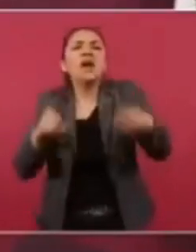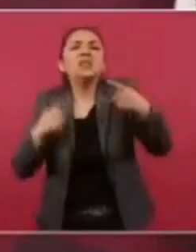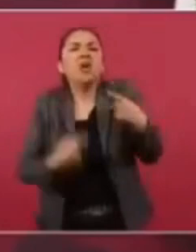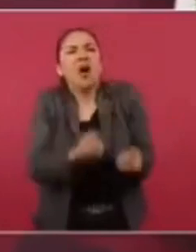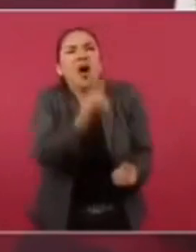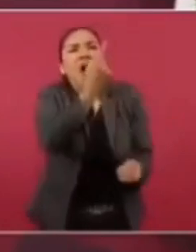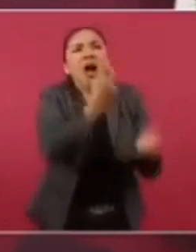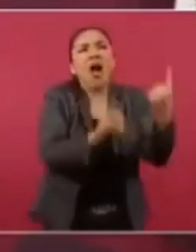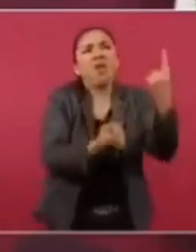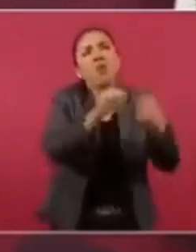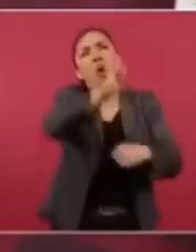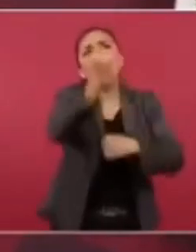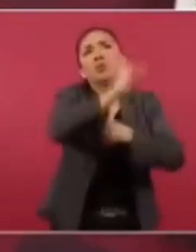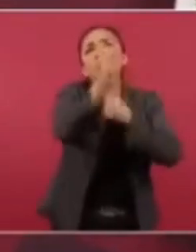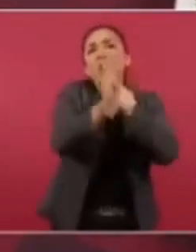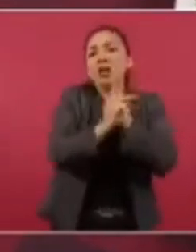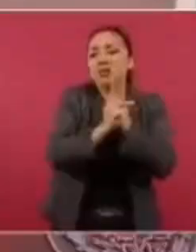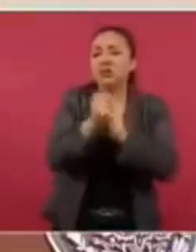del extranjero.